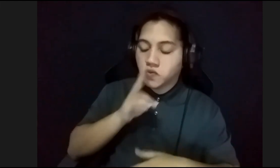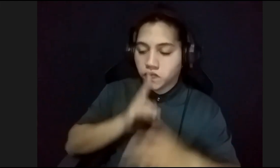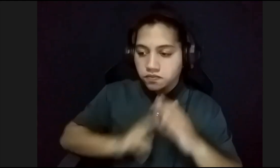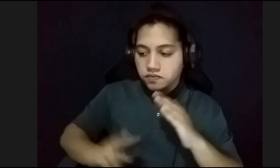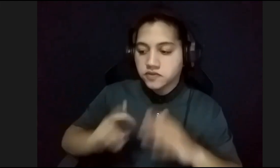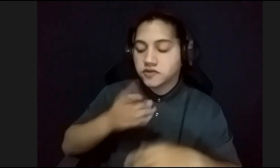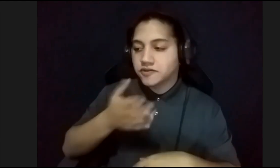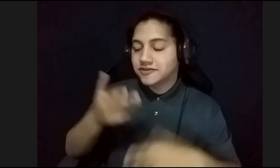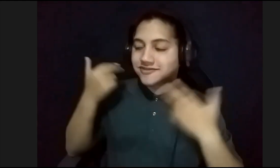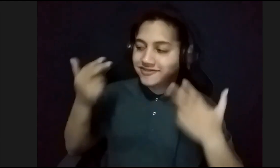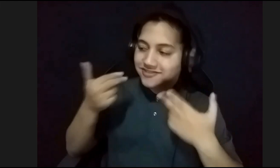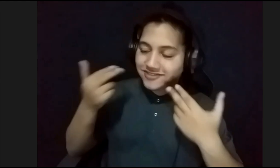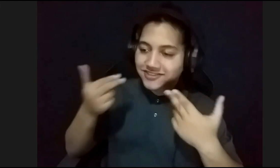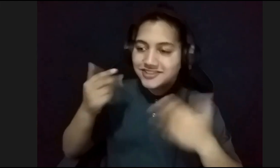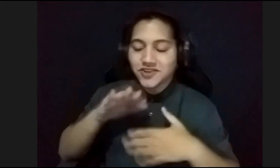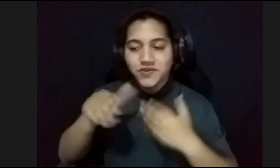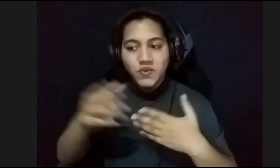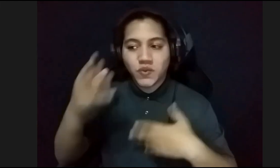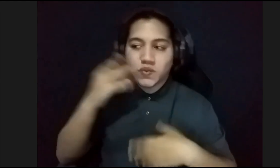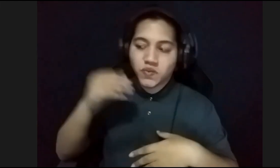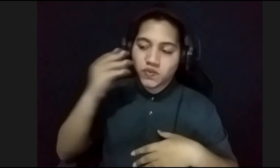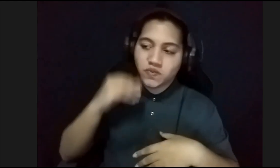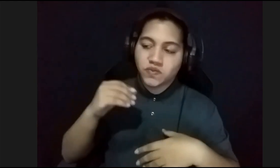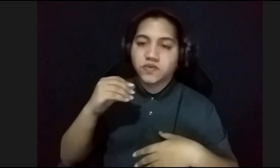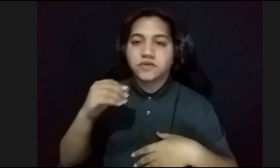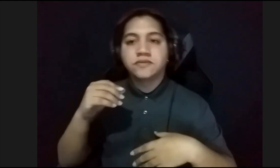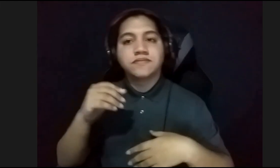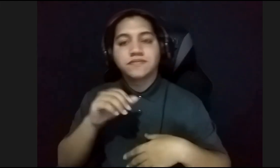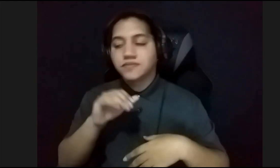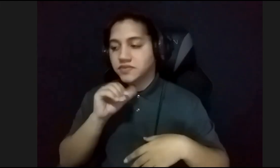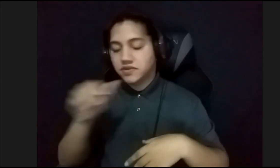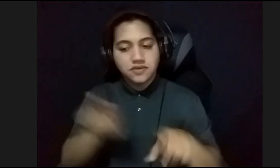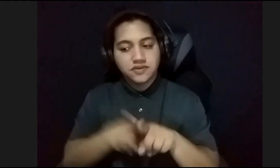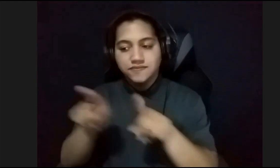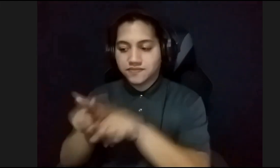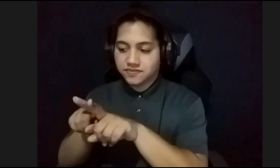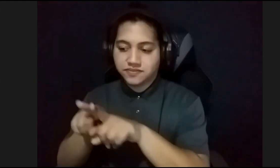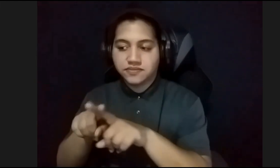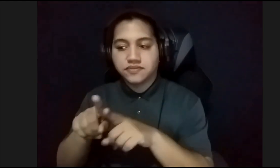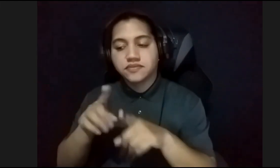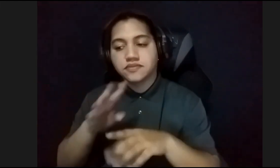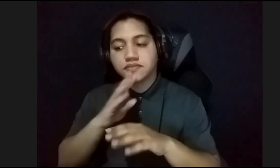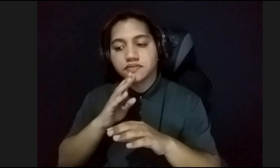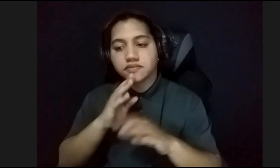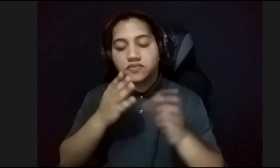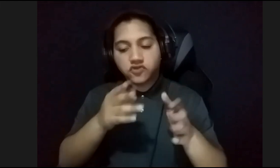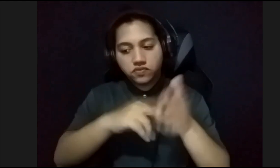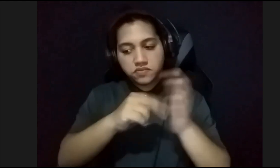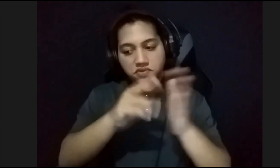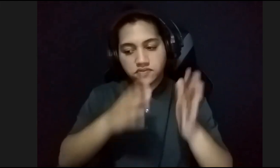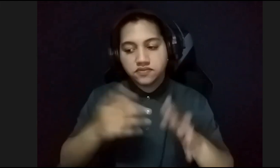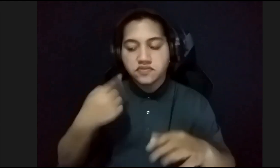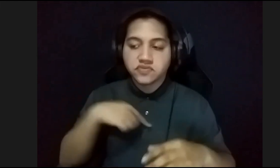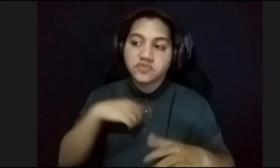carcajadas, todas estas experiencias. No es lo mismo hablar específicamente de un pintor que uno pues ha